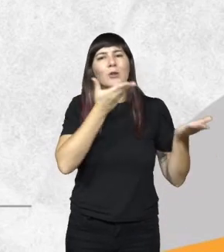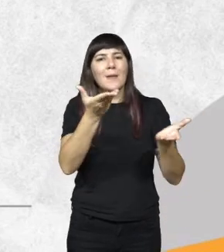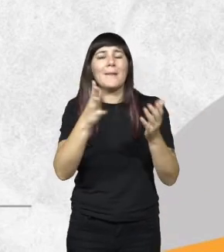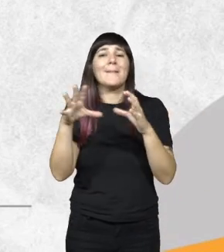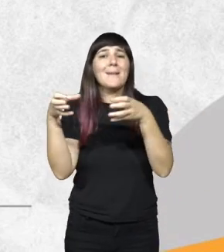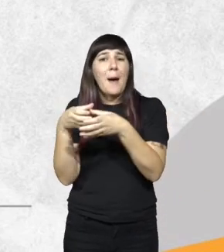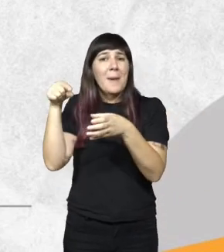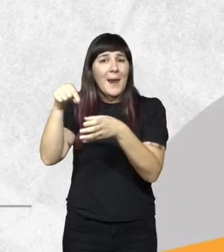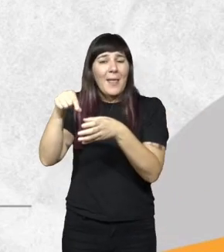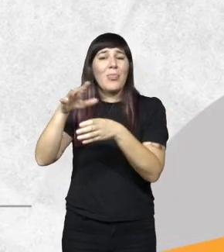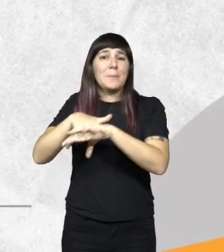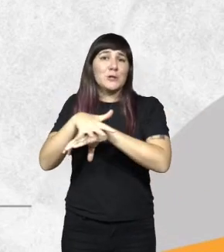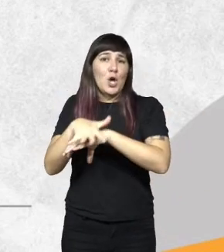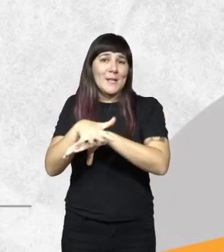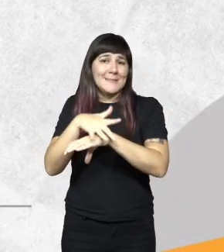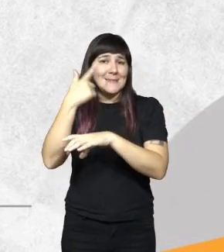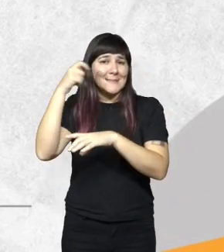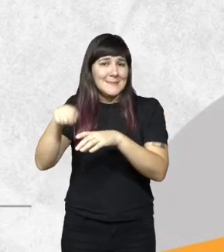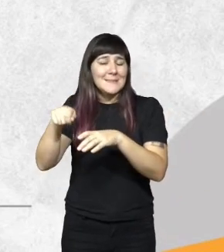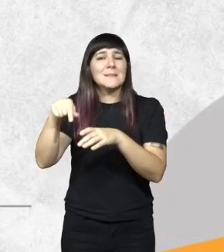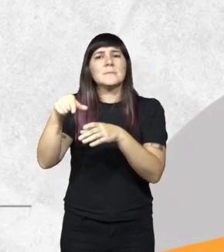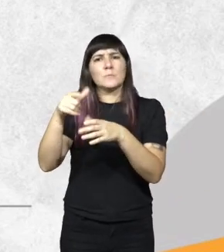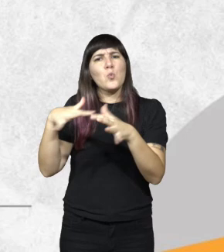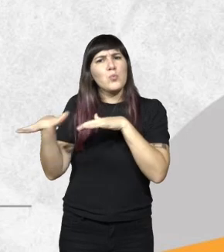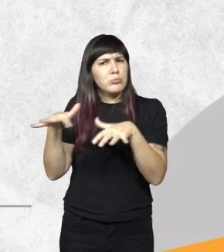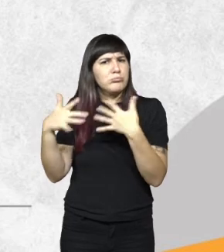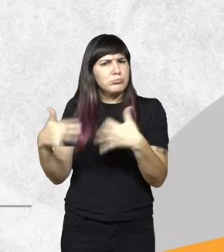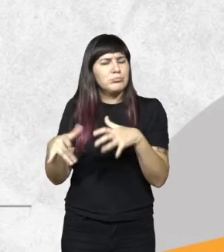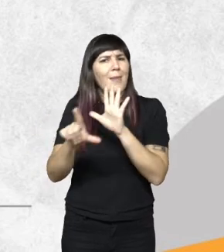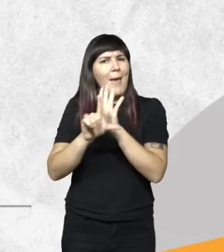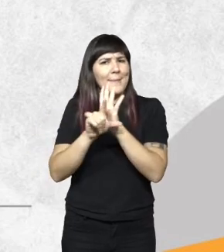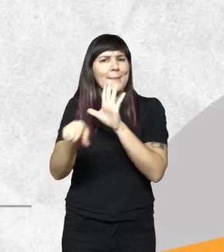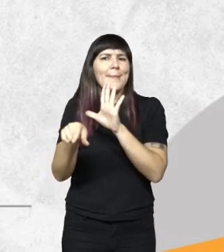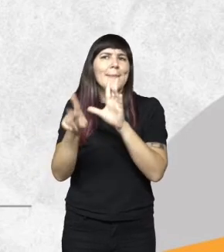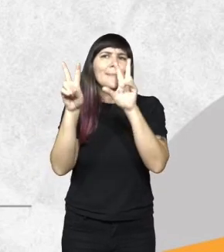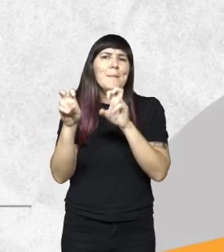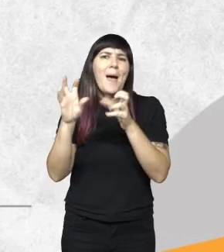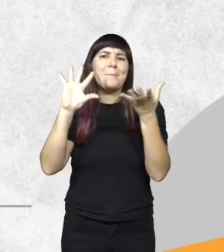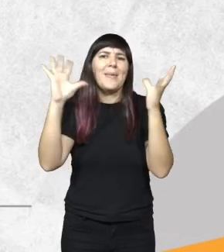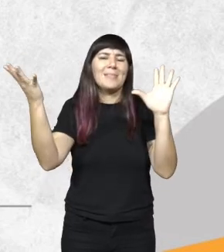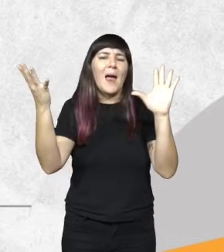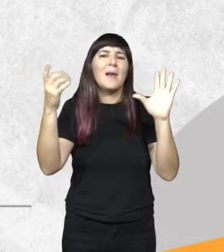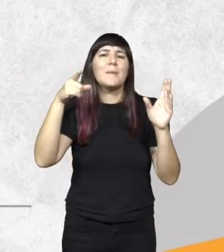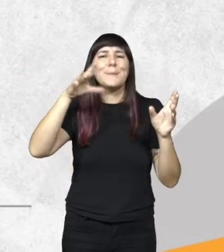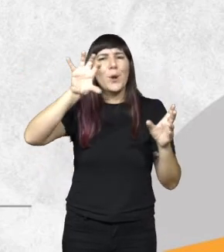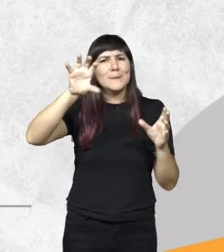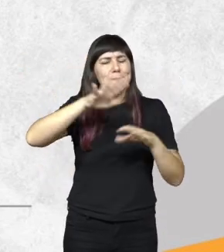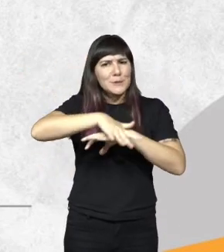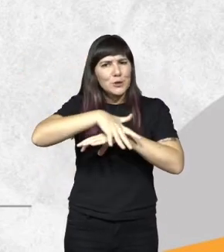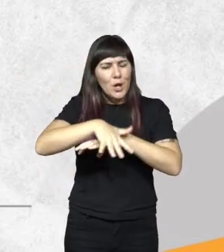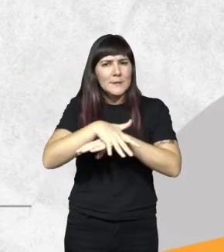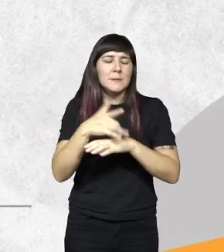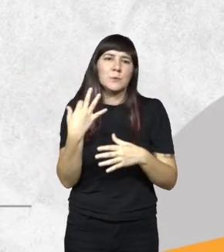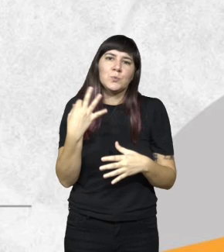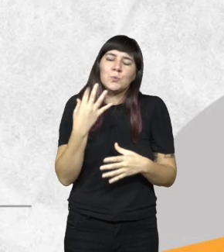de representantes de la provincia de Misiones es muy activa en las cuestiones ambientales ya que es la cuestión ambiental en provincia de Misiones es de